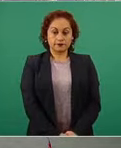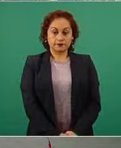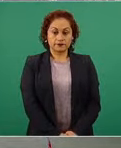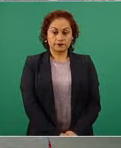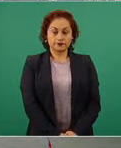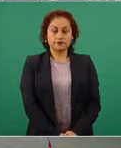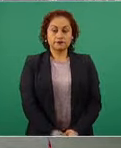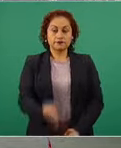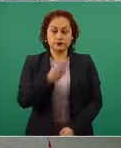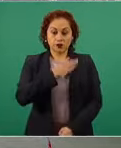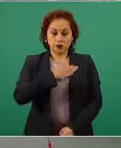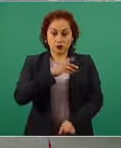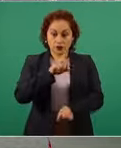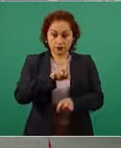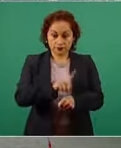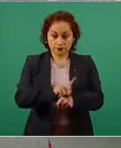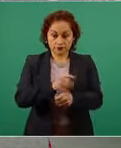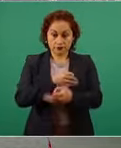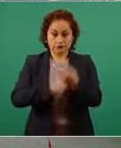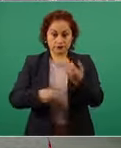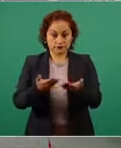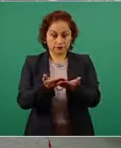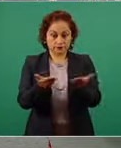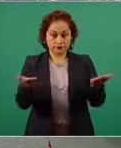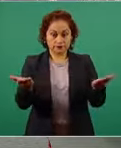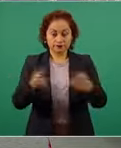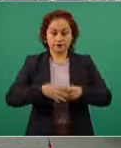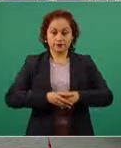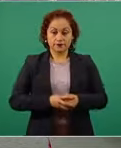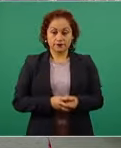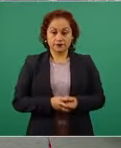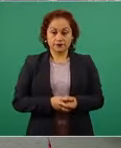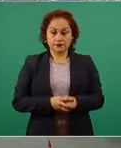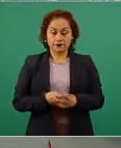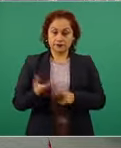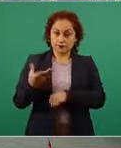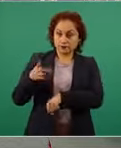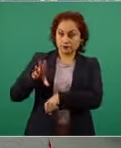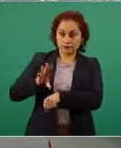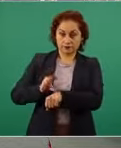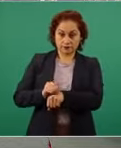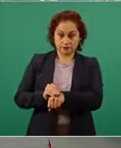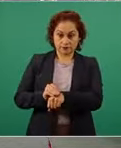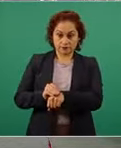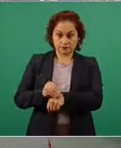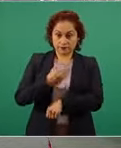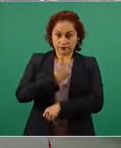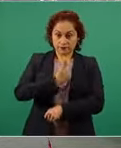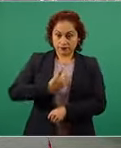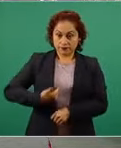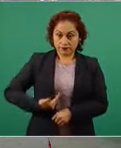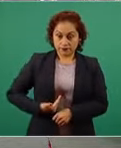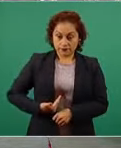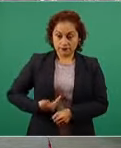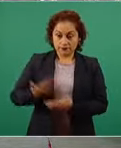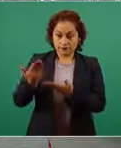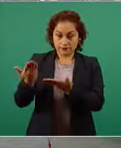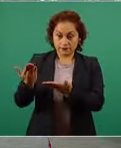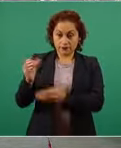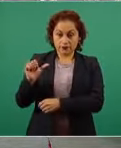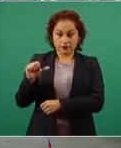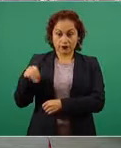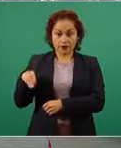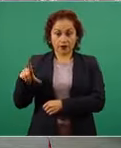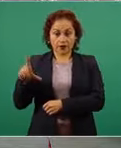Muy buenos días a todas y todos. Con su permiso, señor presidente Andrés Manuel López